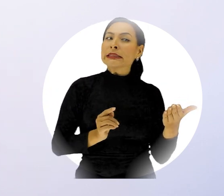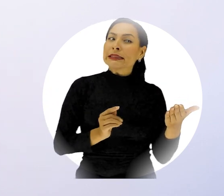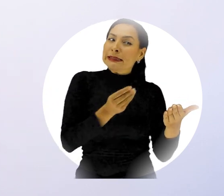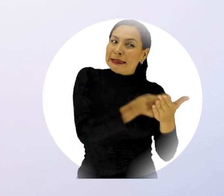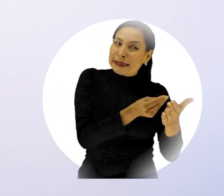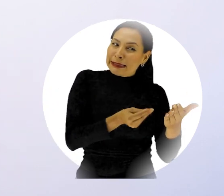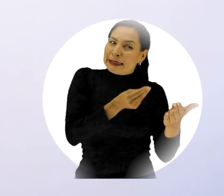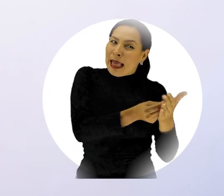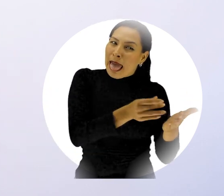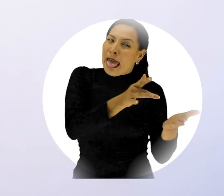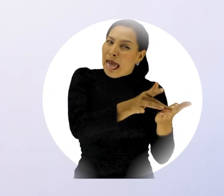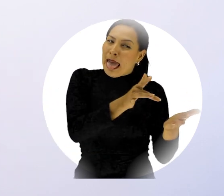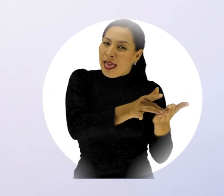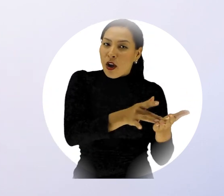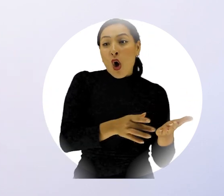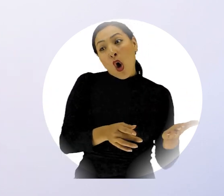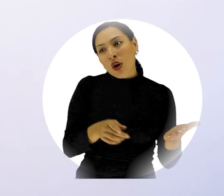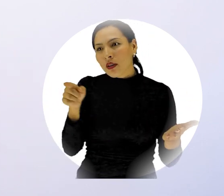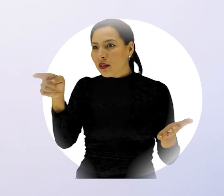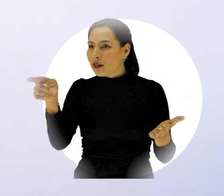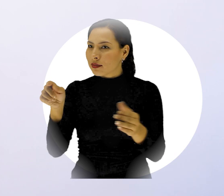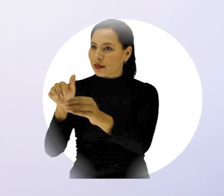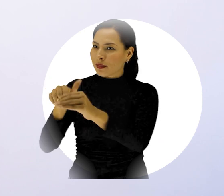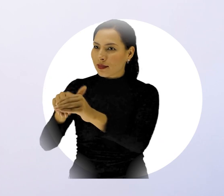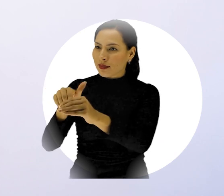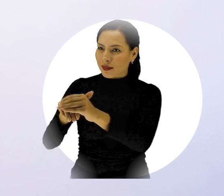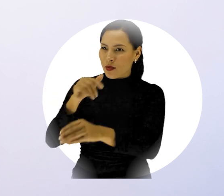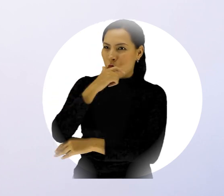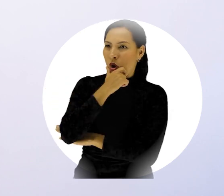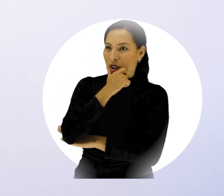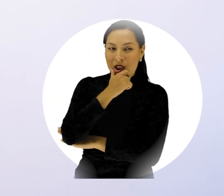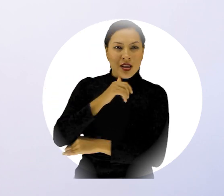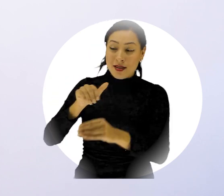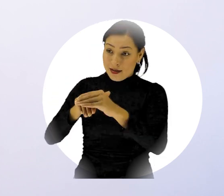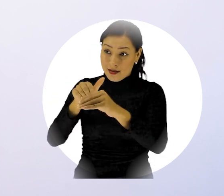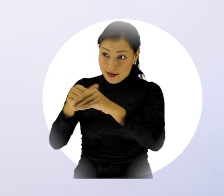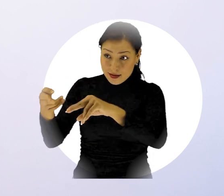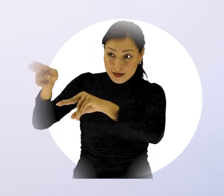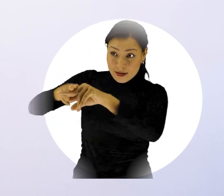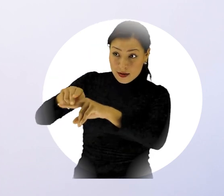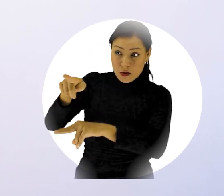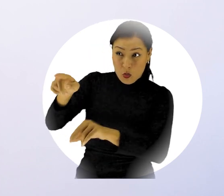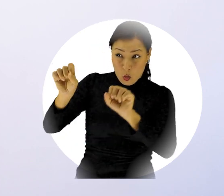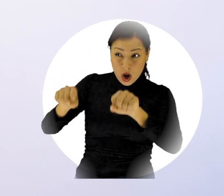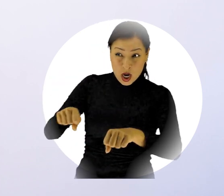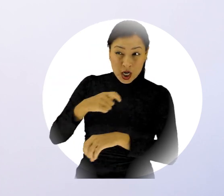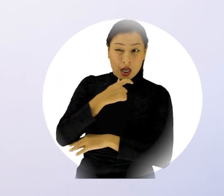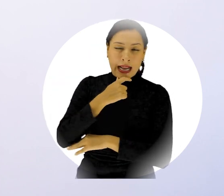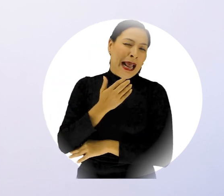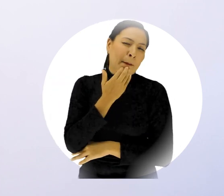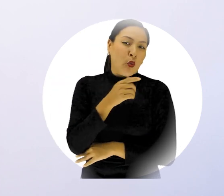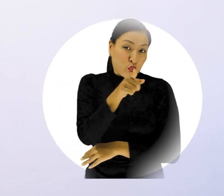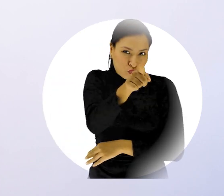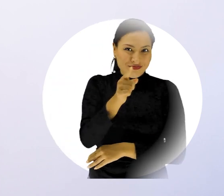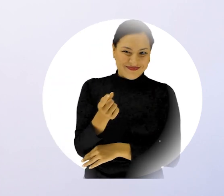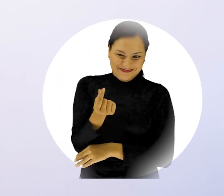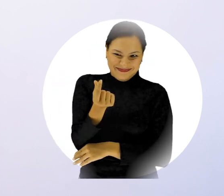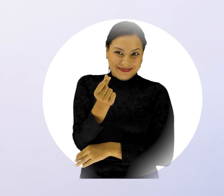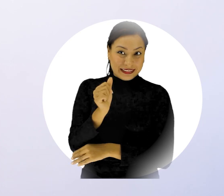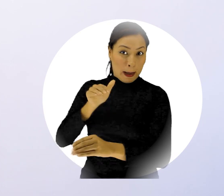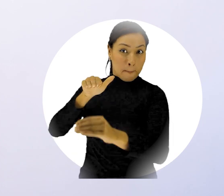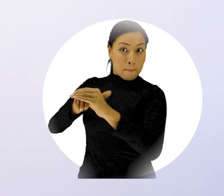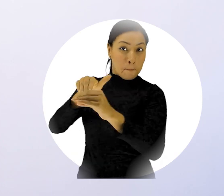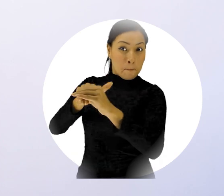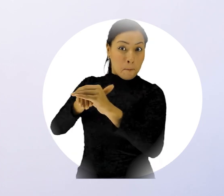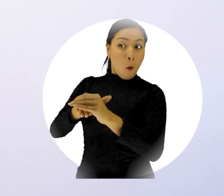pagar la deuda con la misma rentabilidad de la inversión. Veamos algunos escenarios simulados. Si el interés que te genera tu inversión es del 10